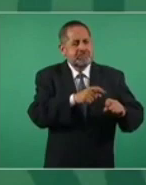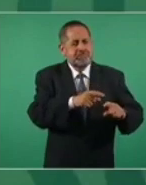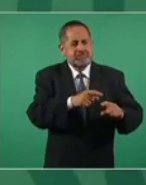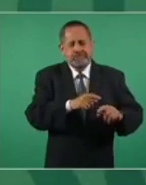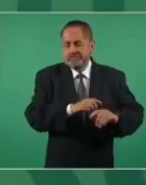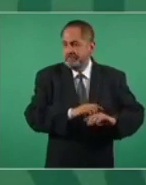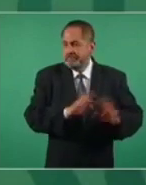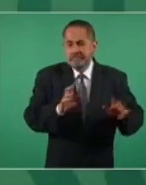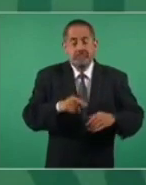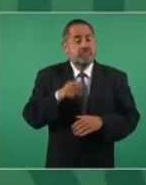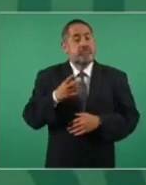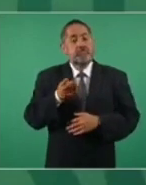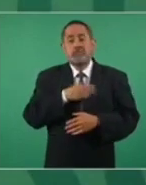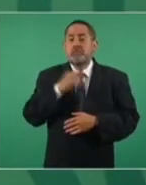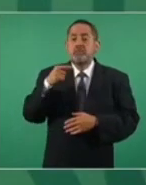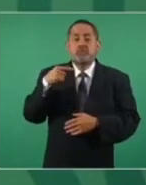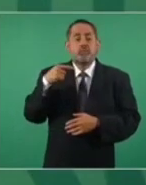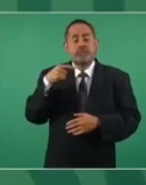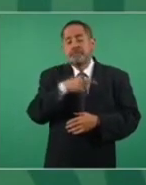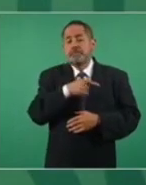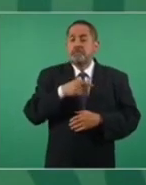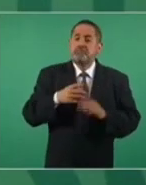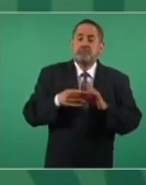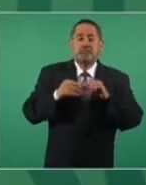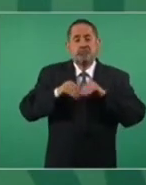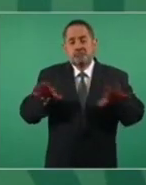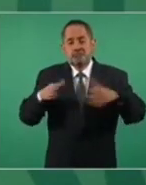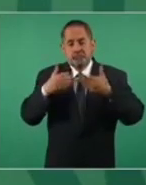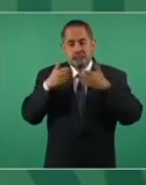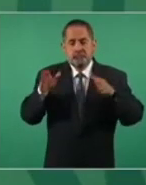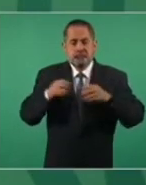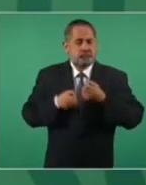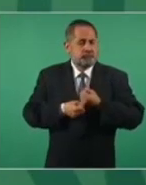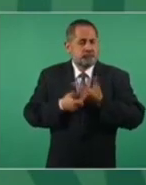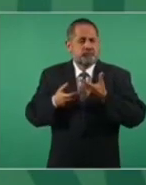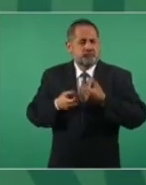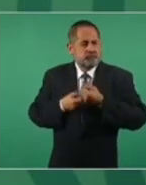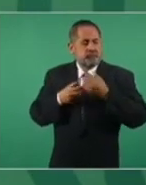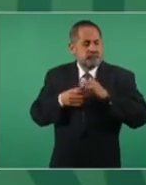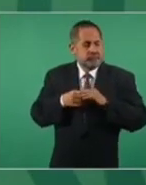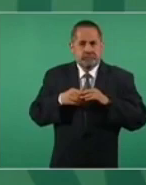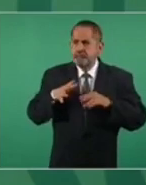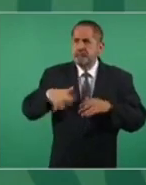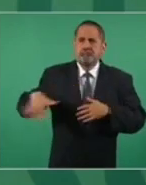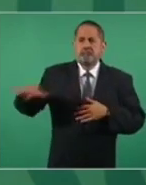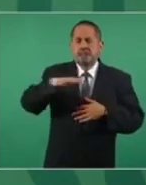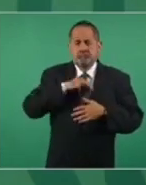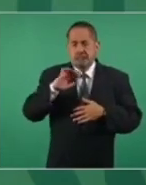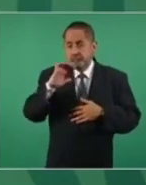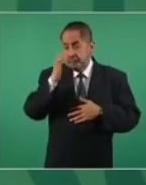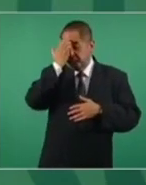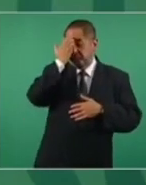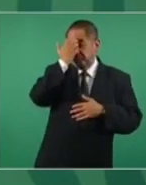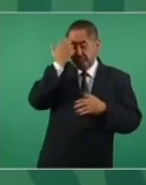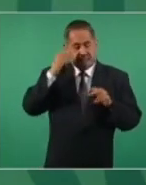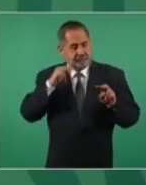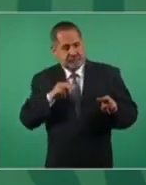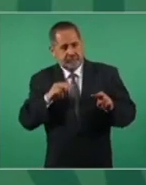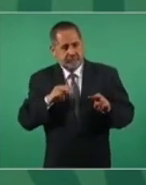lo mismo que acaba de decir el presidente Calderón que porque viene